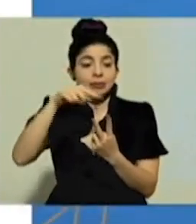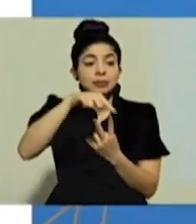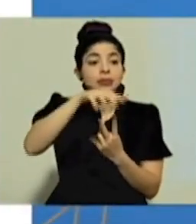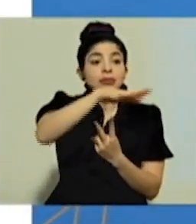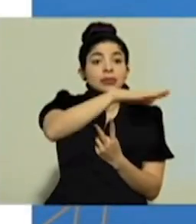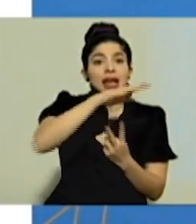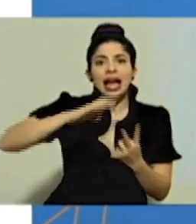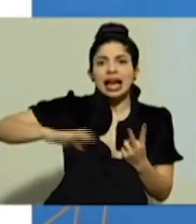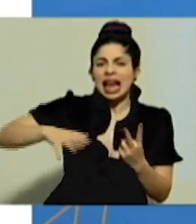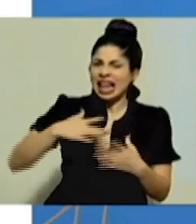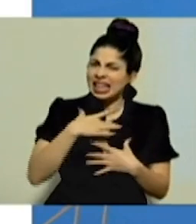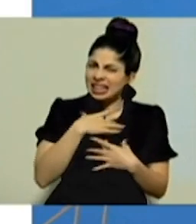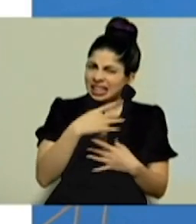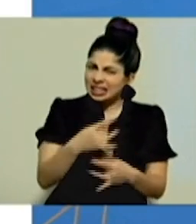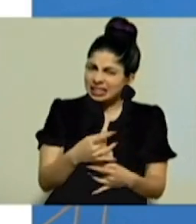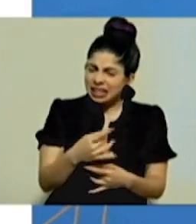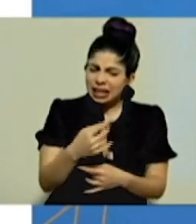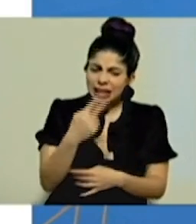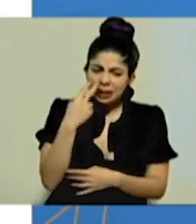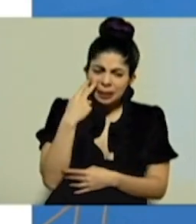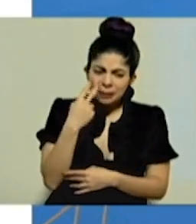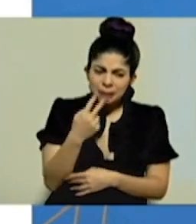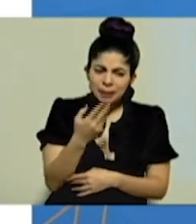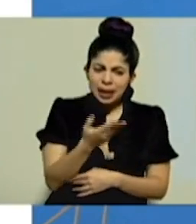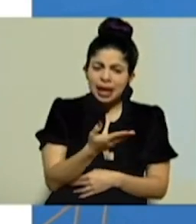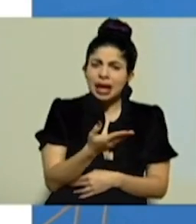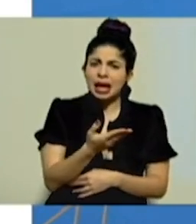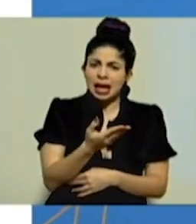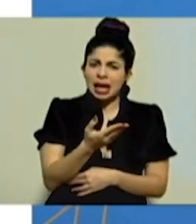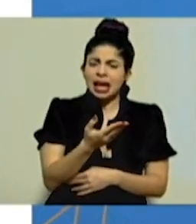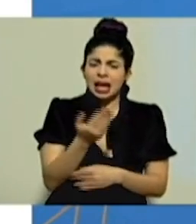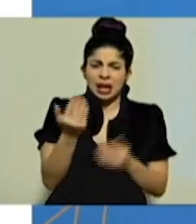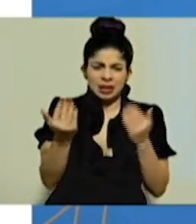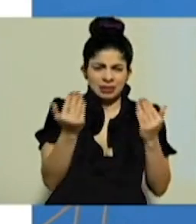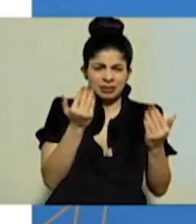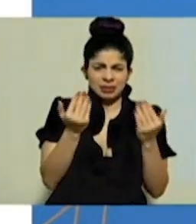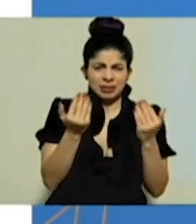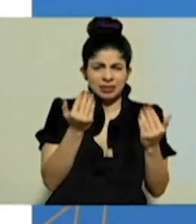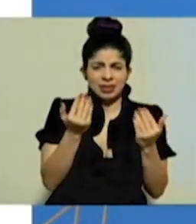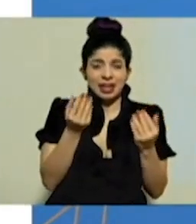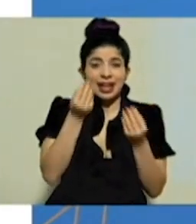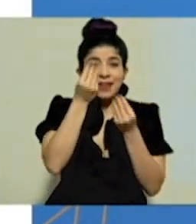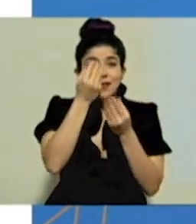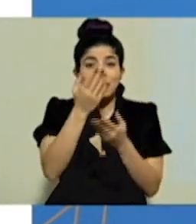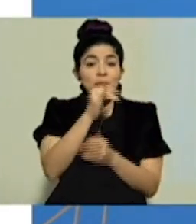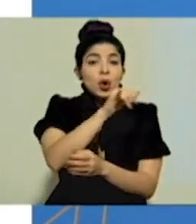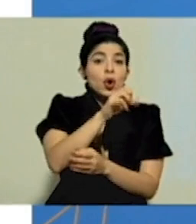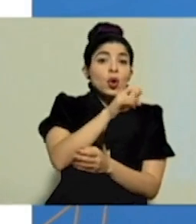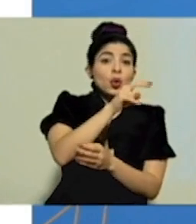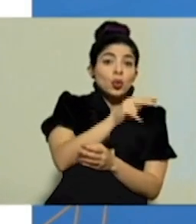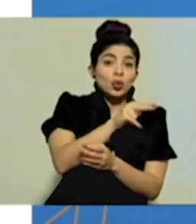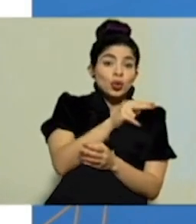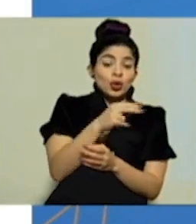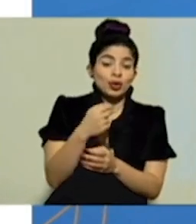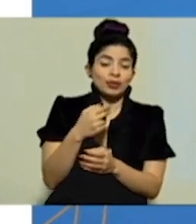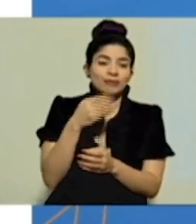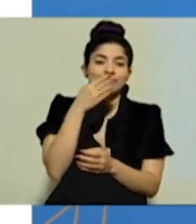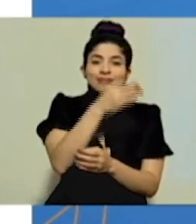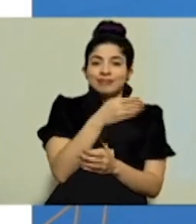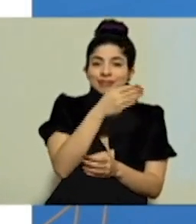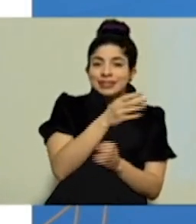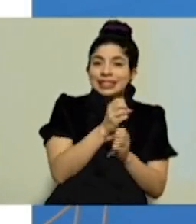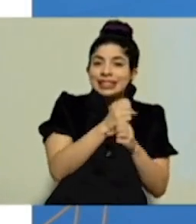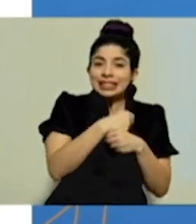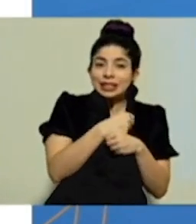naranja, es interesante ver que contrarresta mucho con el dato de junio, de las inspecciones que realizó